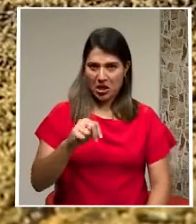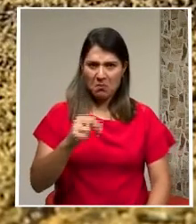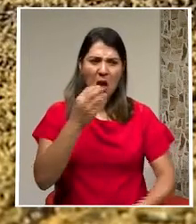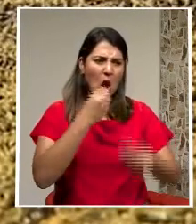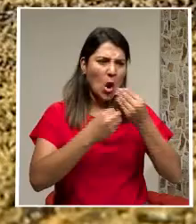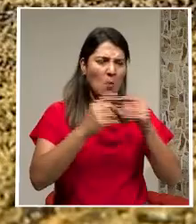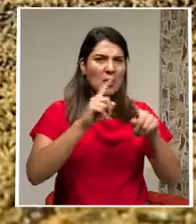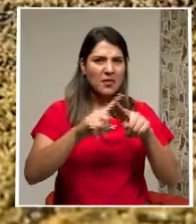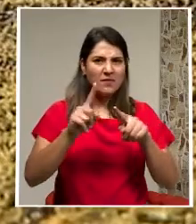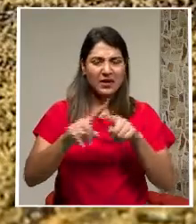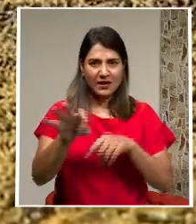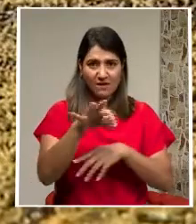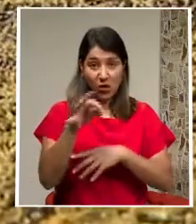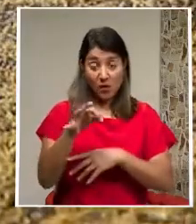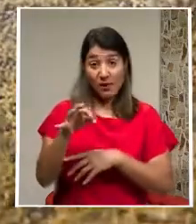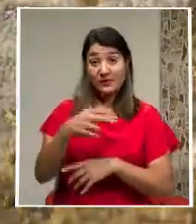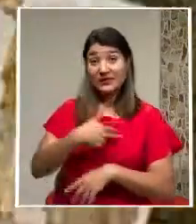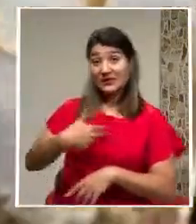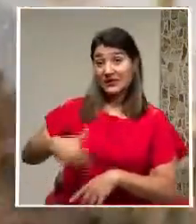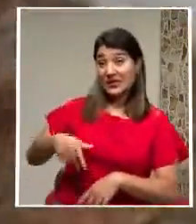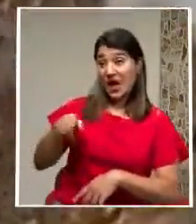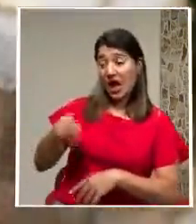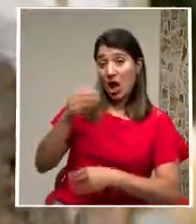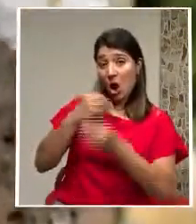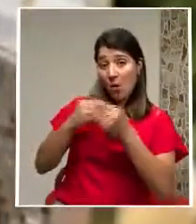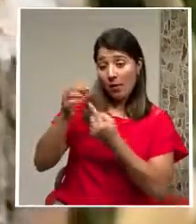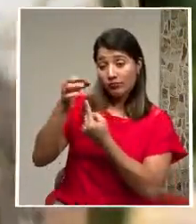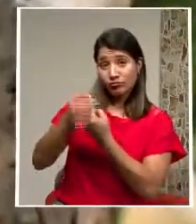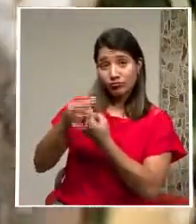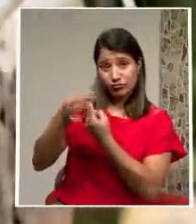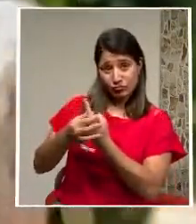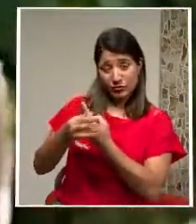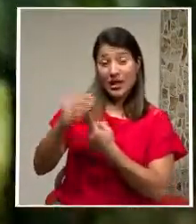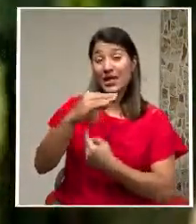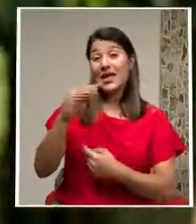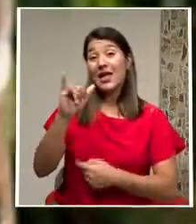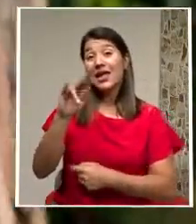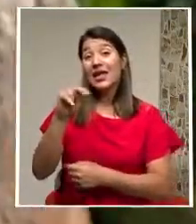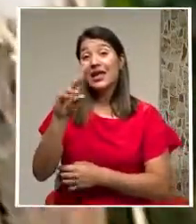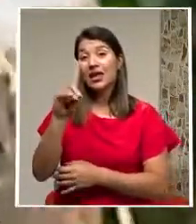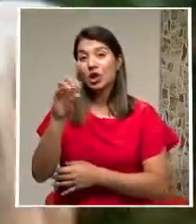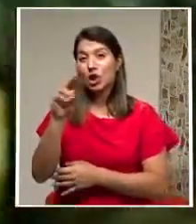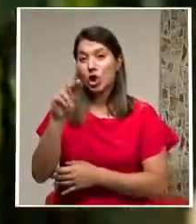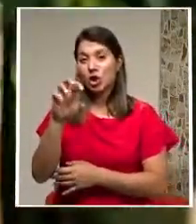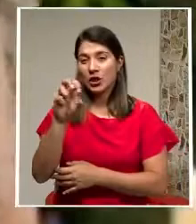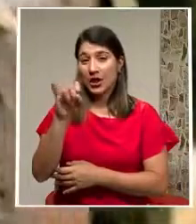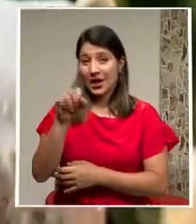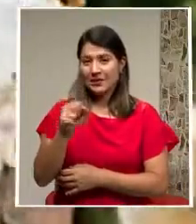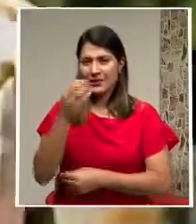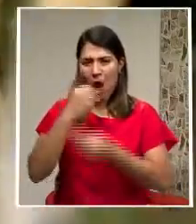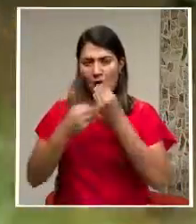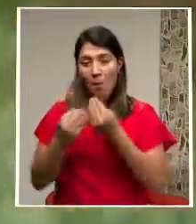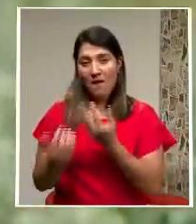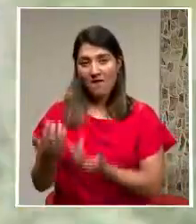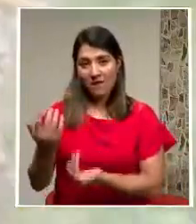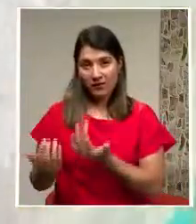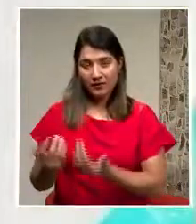platos En China Se sirven En brochetas Y en Indonesia Se comen Ricos fritos